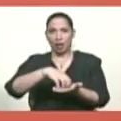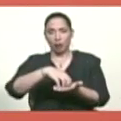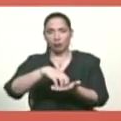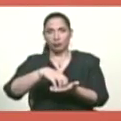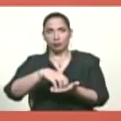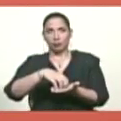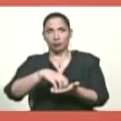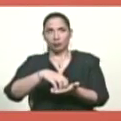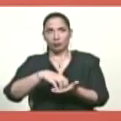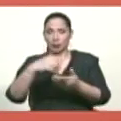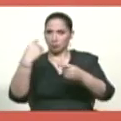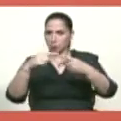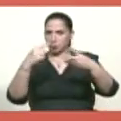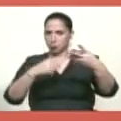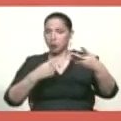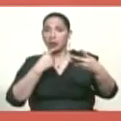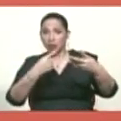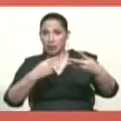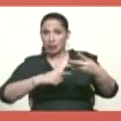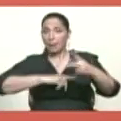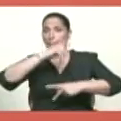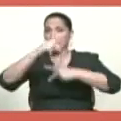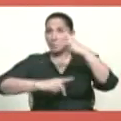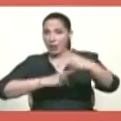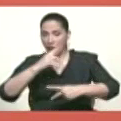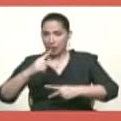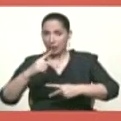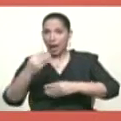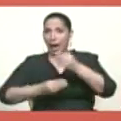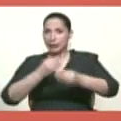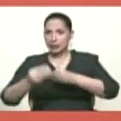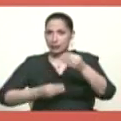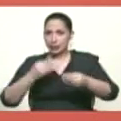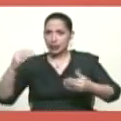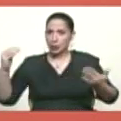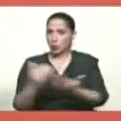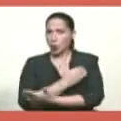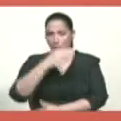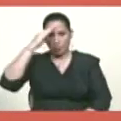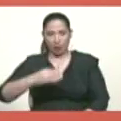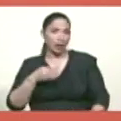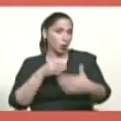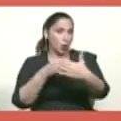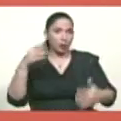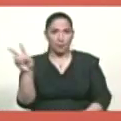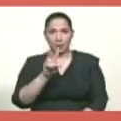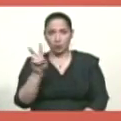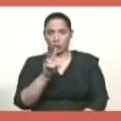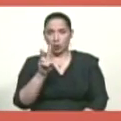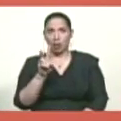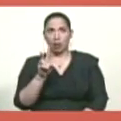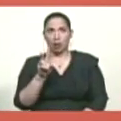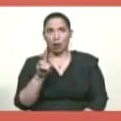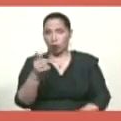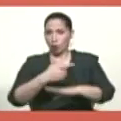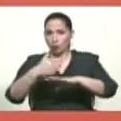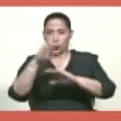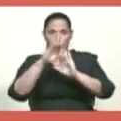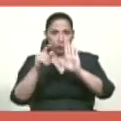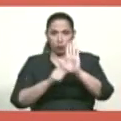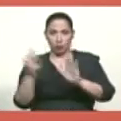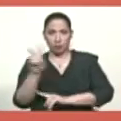menciona los planes para urdir un golpe militar contra el gobierno constitucional de Venezuela, en razón de que